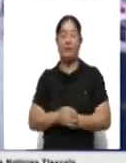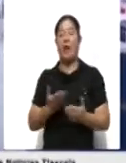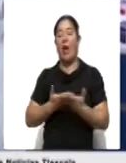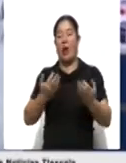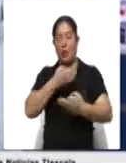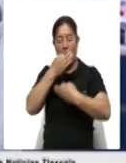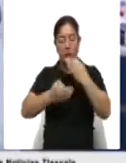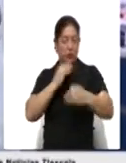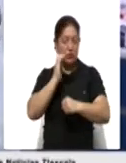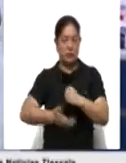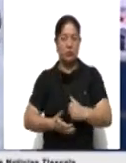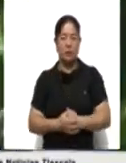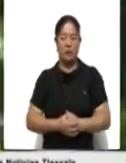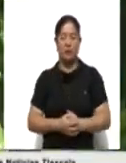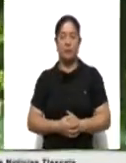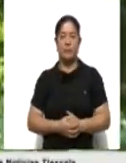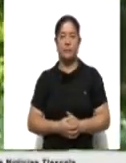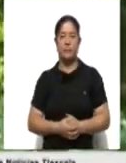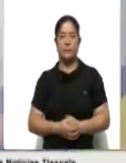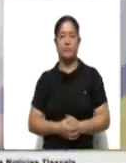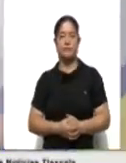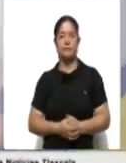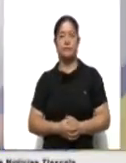redacción, Ahora Noticias.